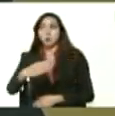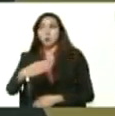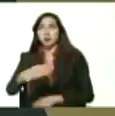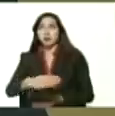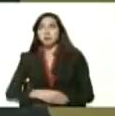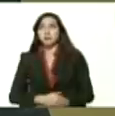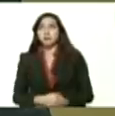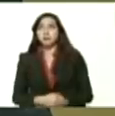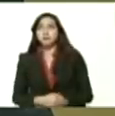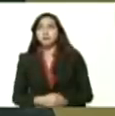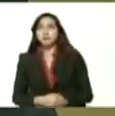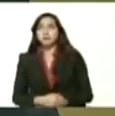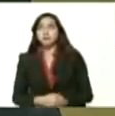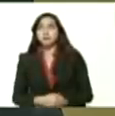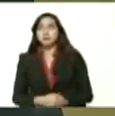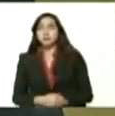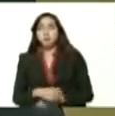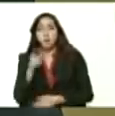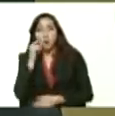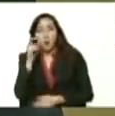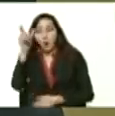Antonio Morales.